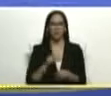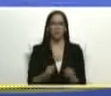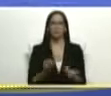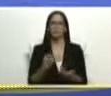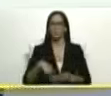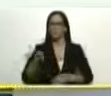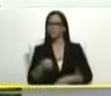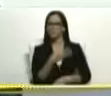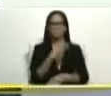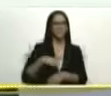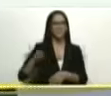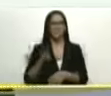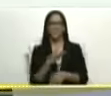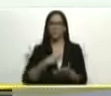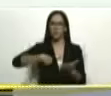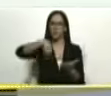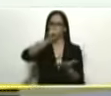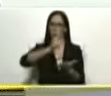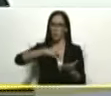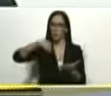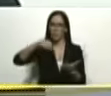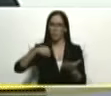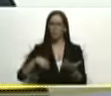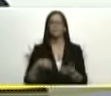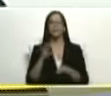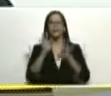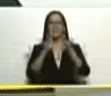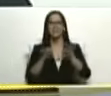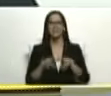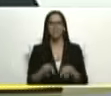ritmo y su pluma para escribir